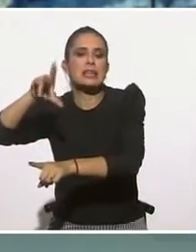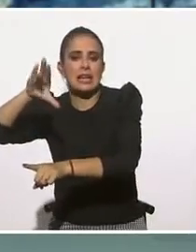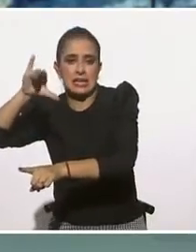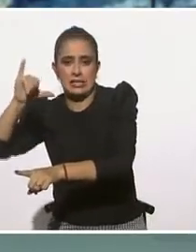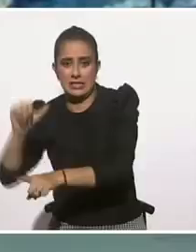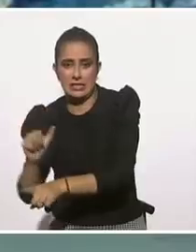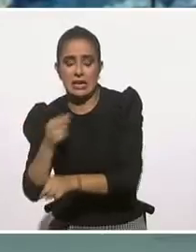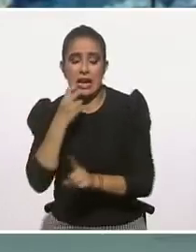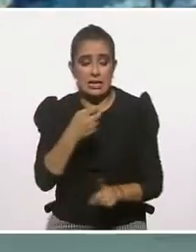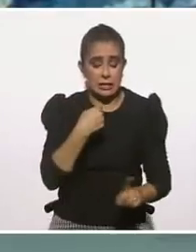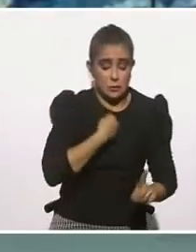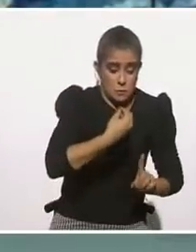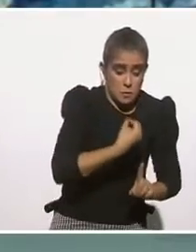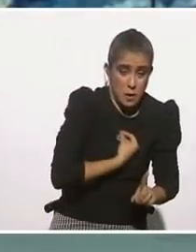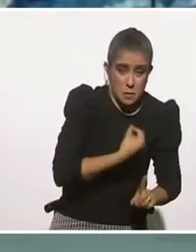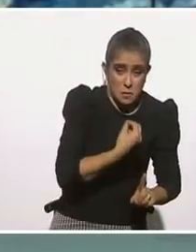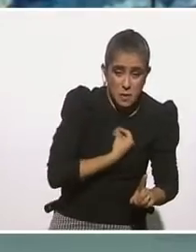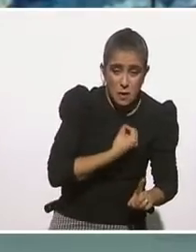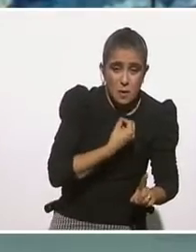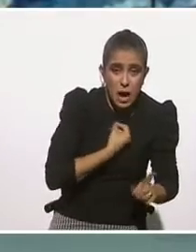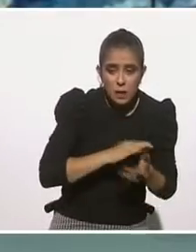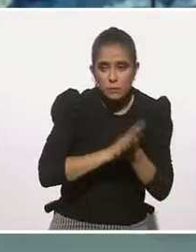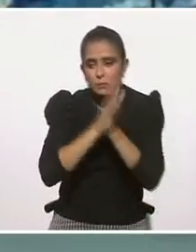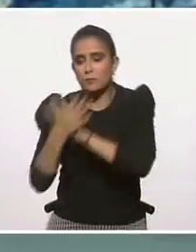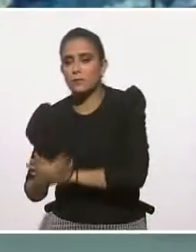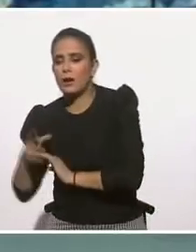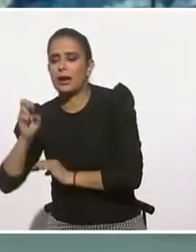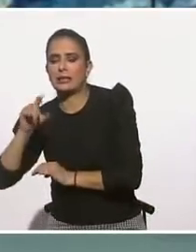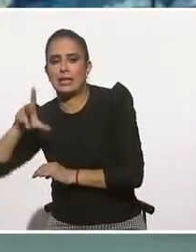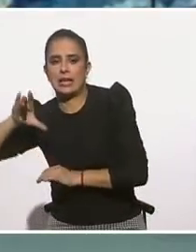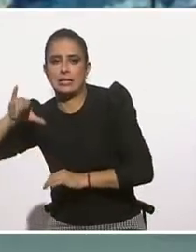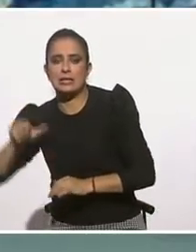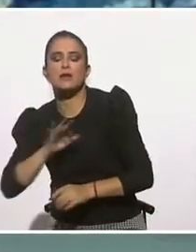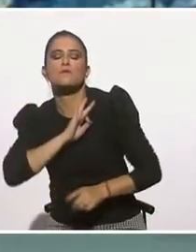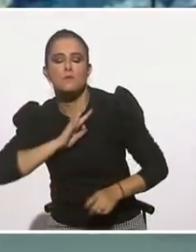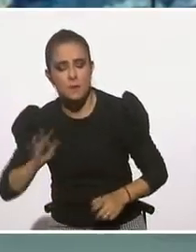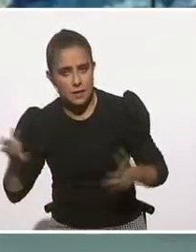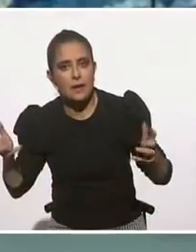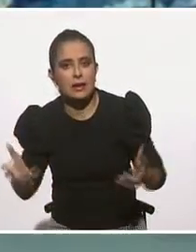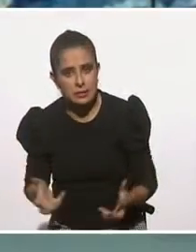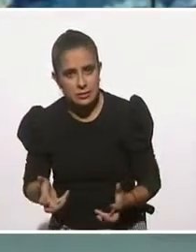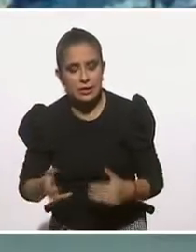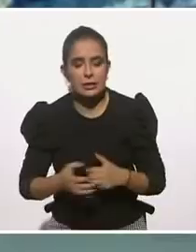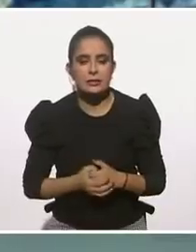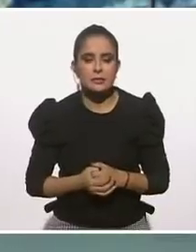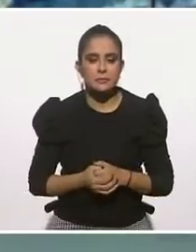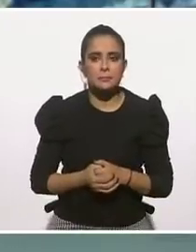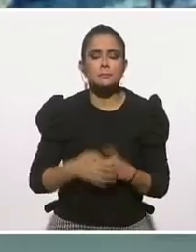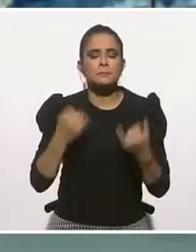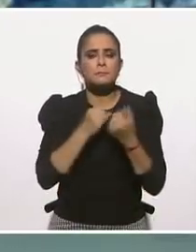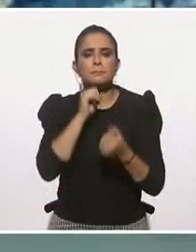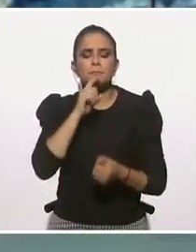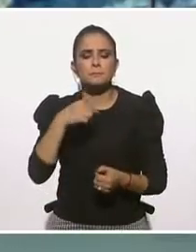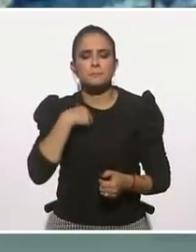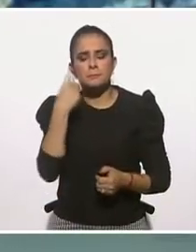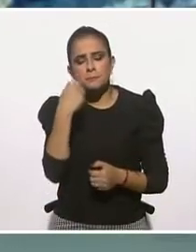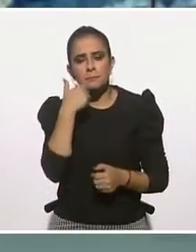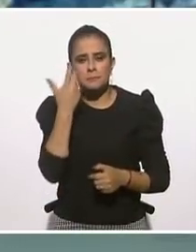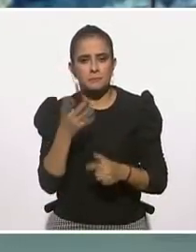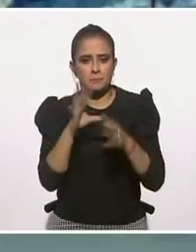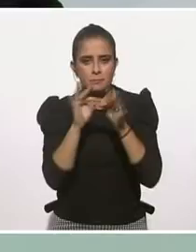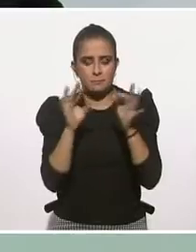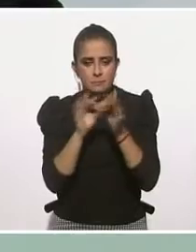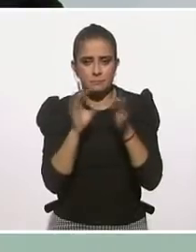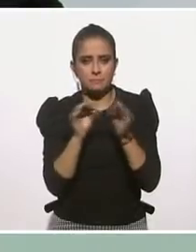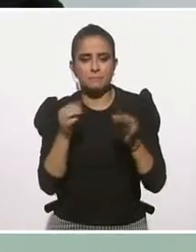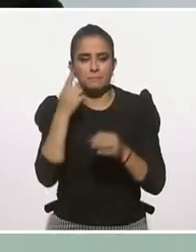ser resistente sea resiliente que alguien que ni siquiera lo es, como mencionaba Pati. Creo que también me gustaría un poquito, porque viniendo